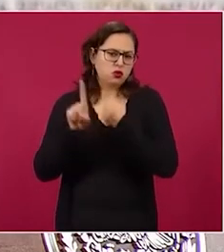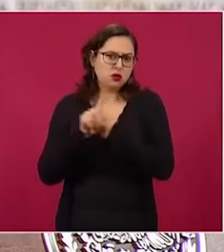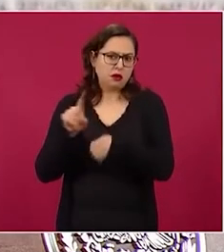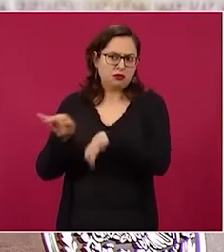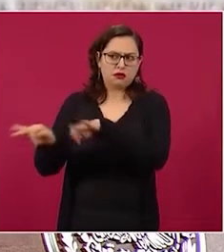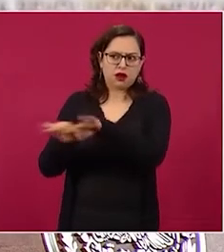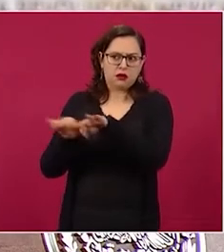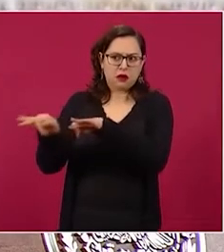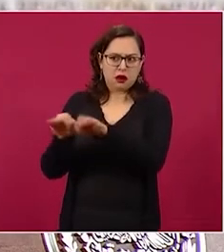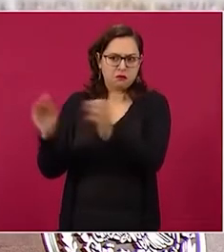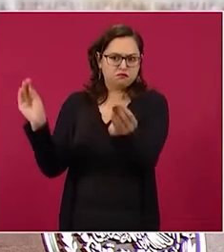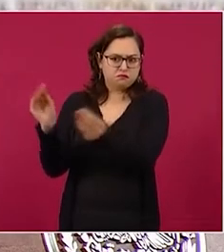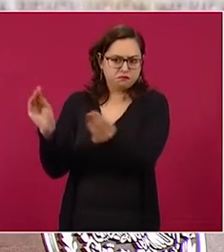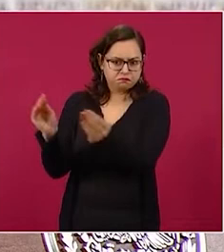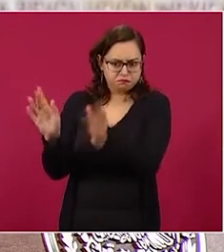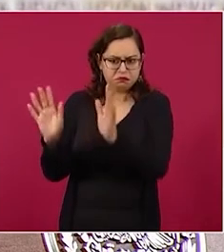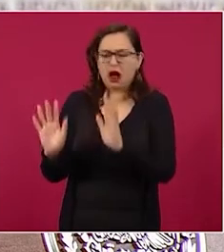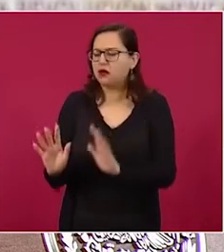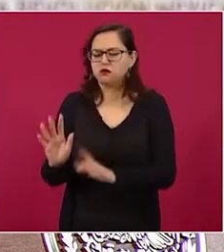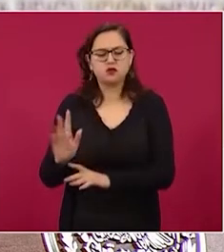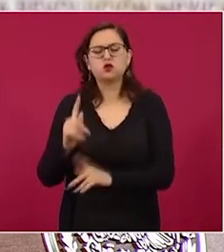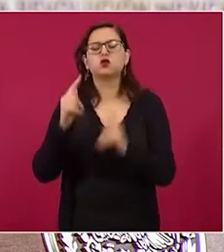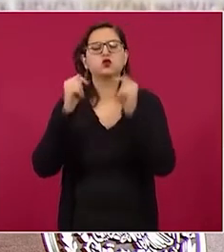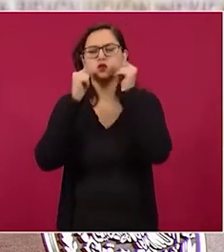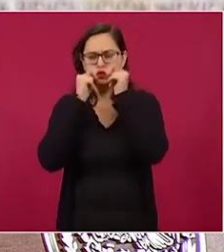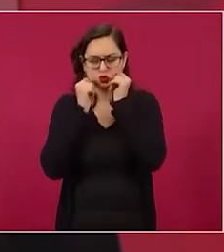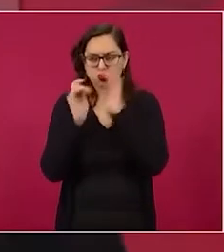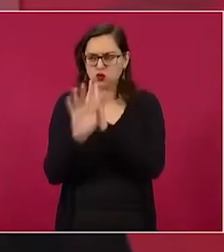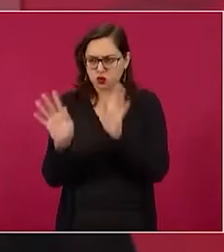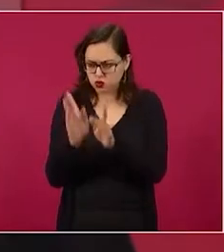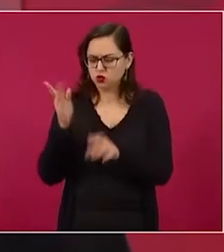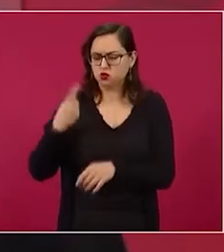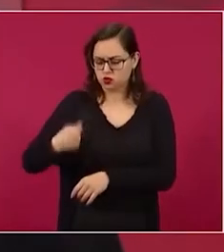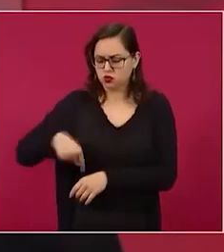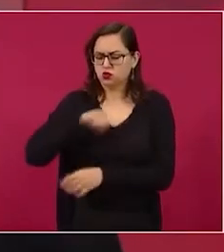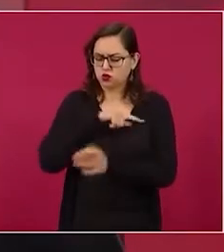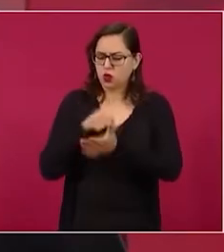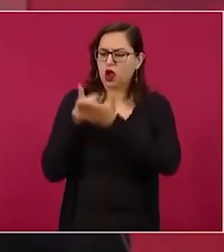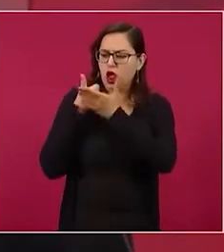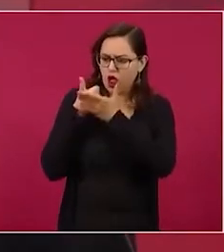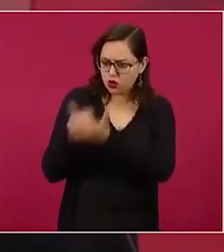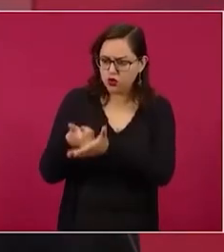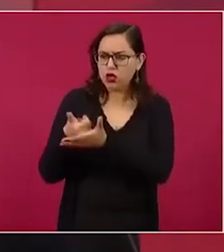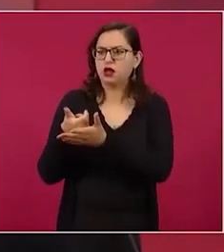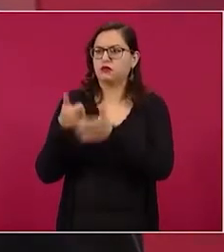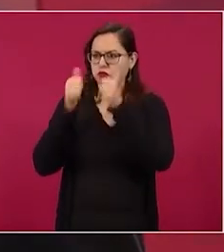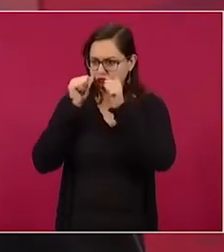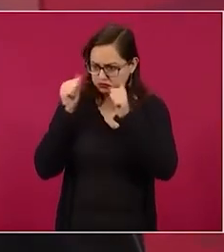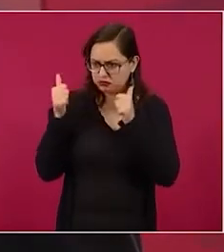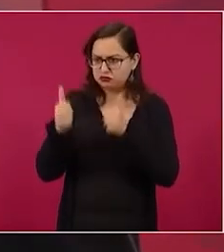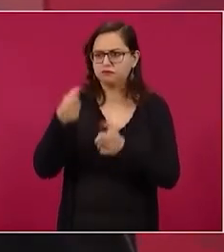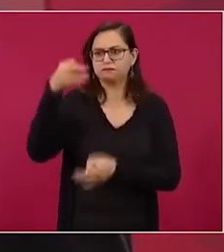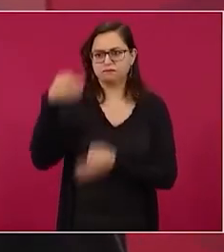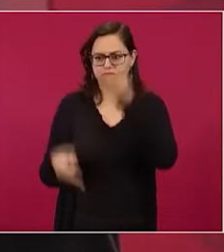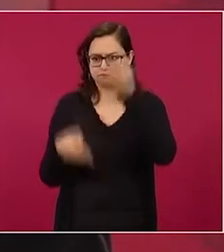su demanda fuese atendida.